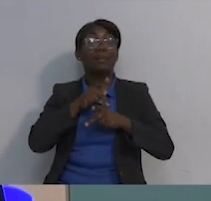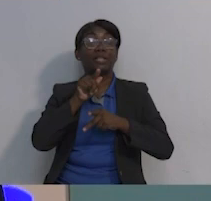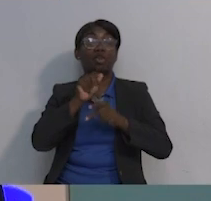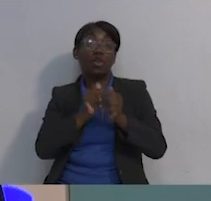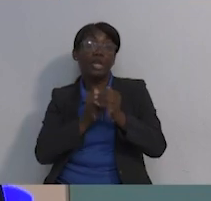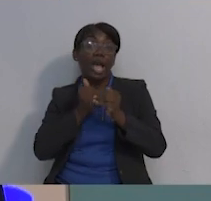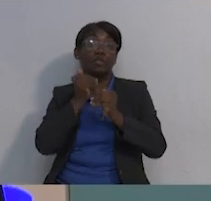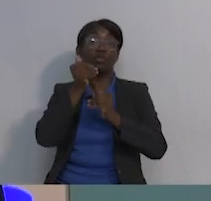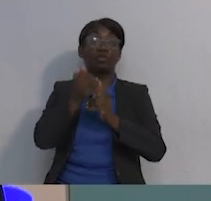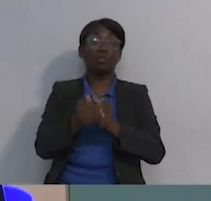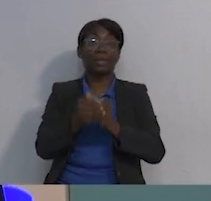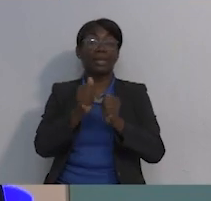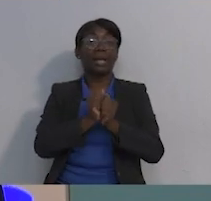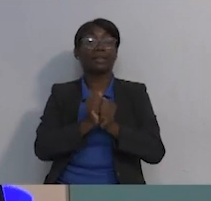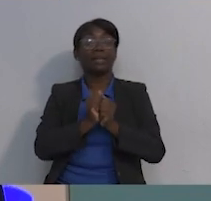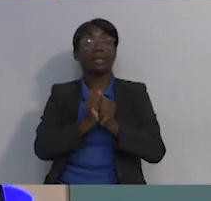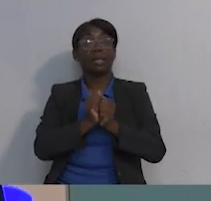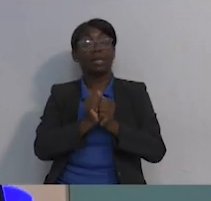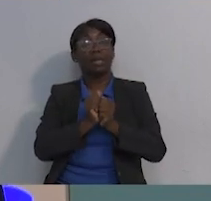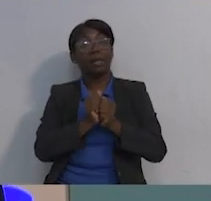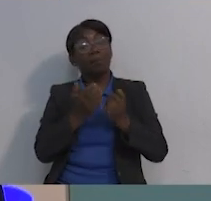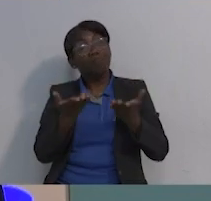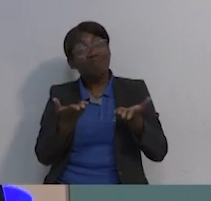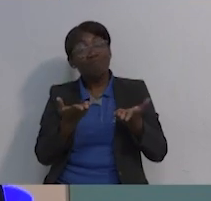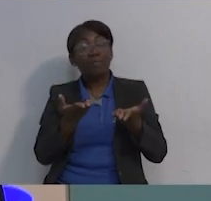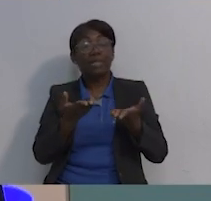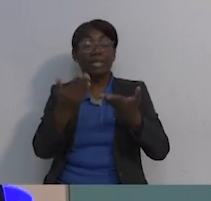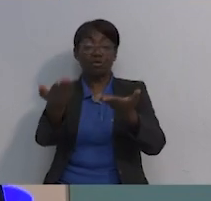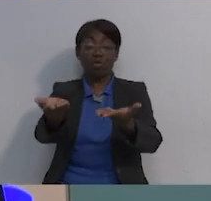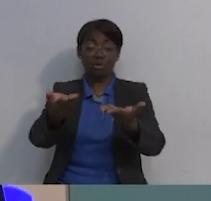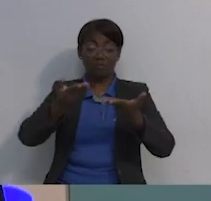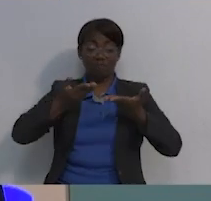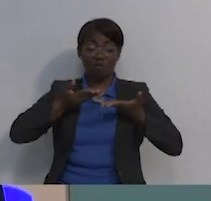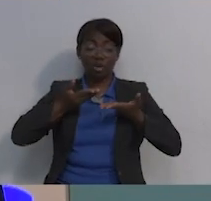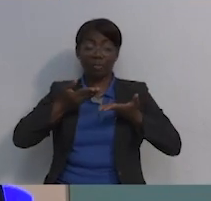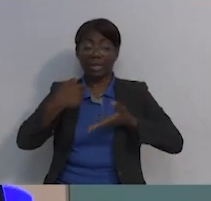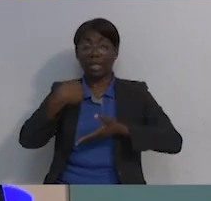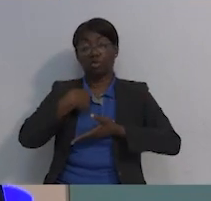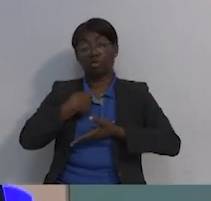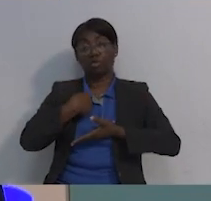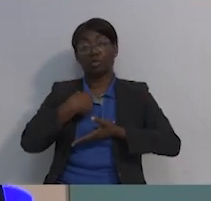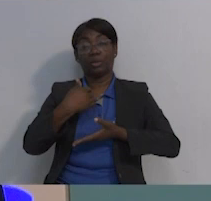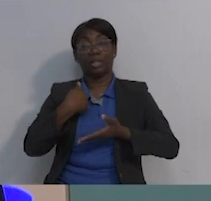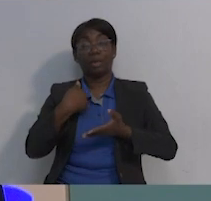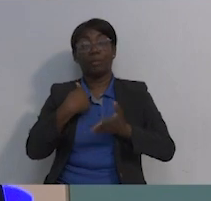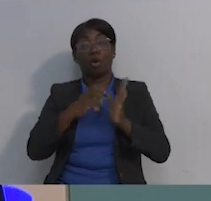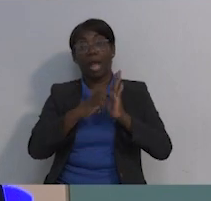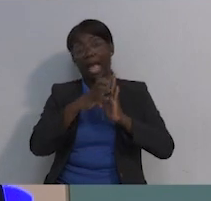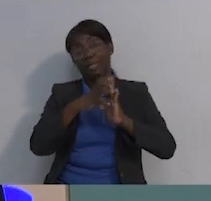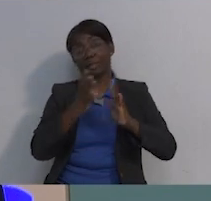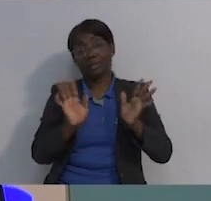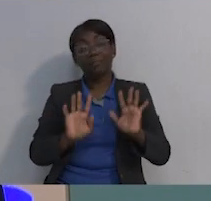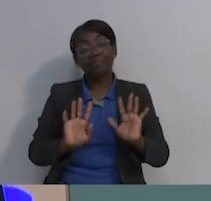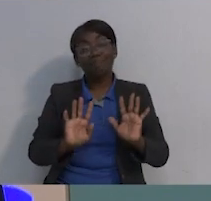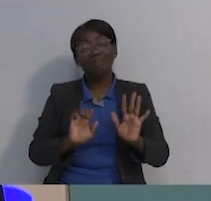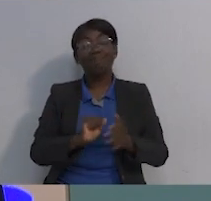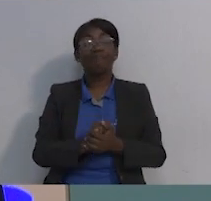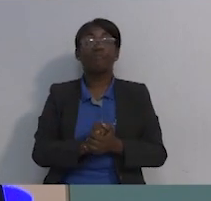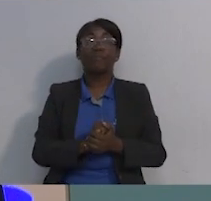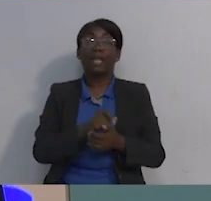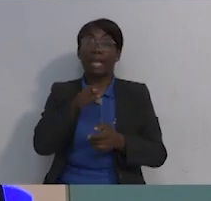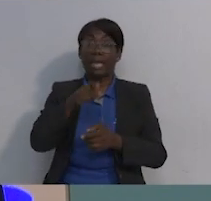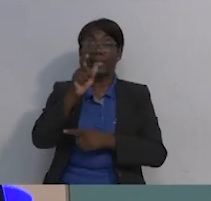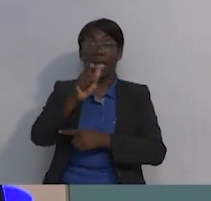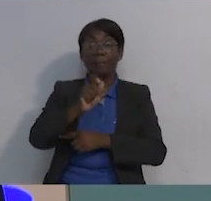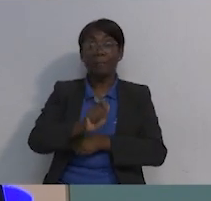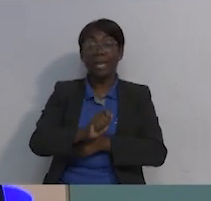a prevenir y a superar en el caso de que recibamos algún diagnóstico, en este caso